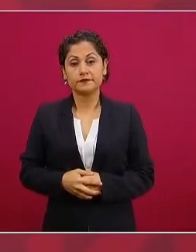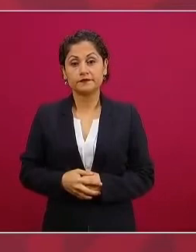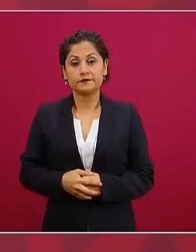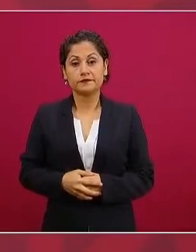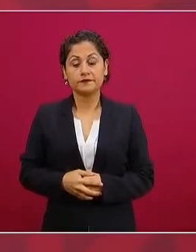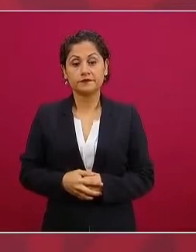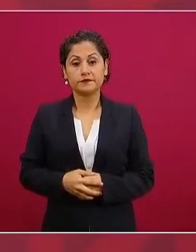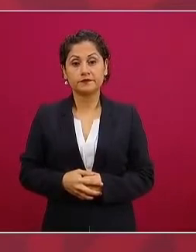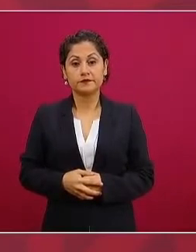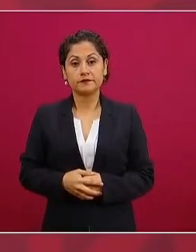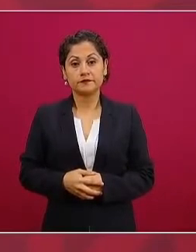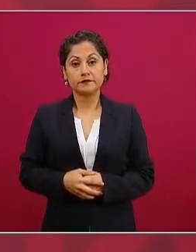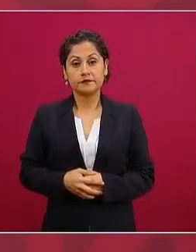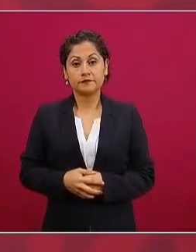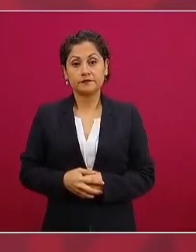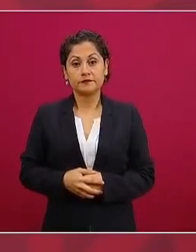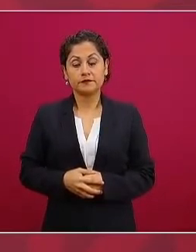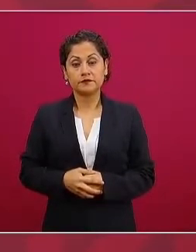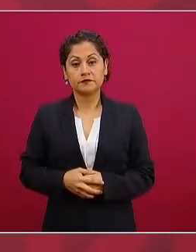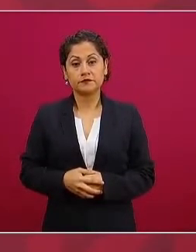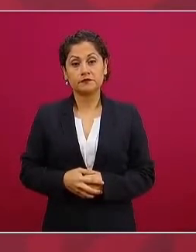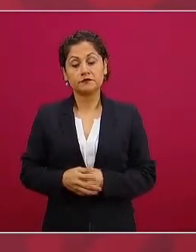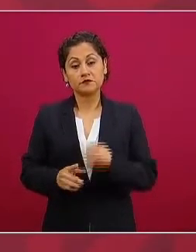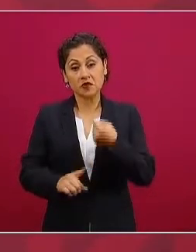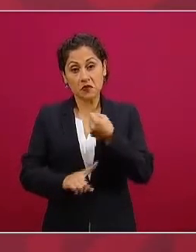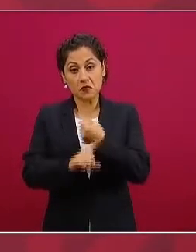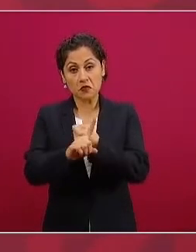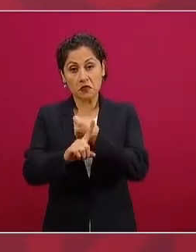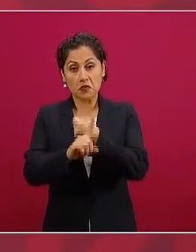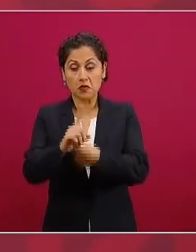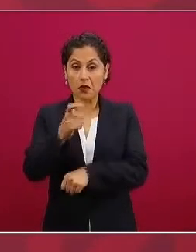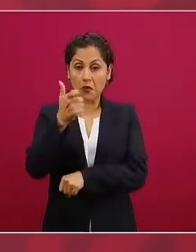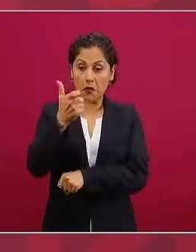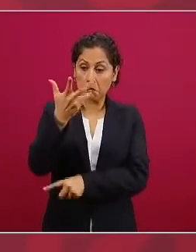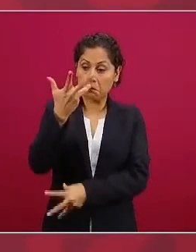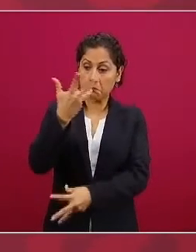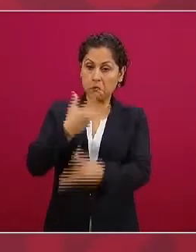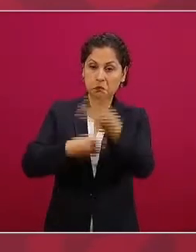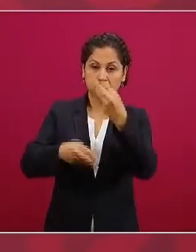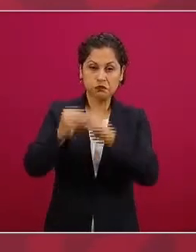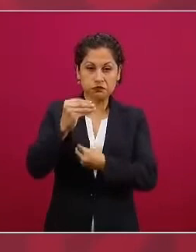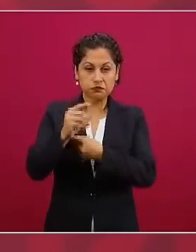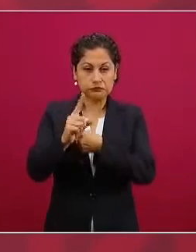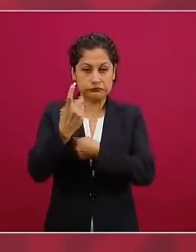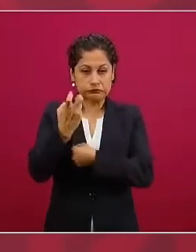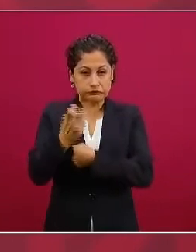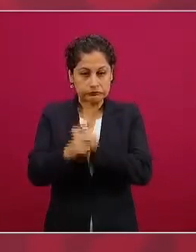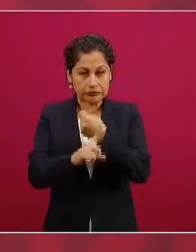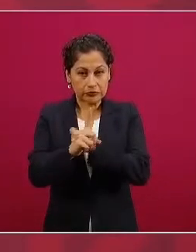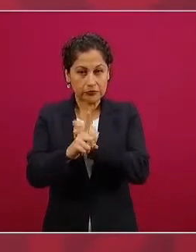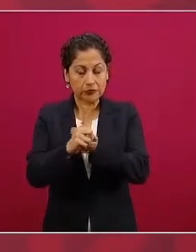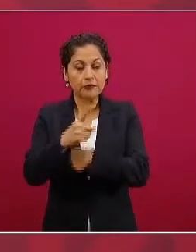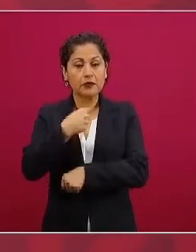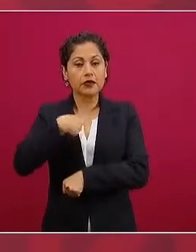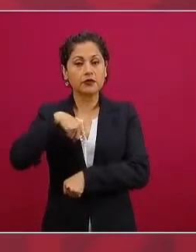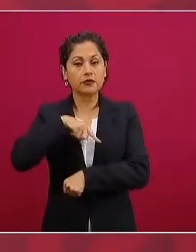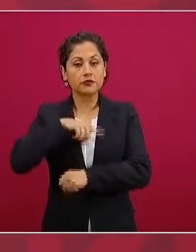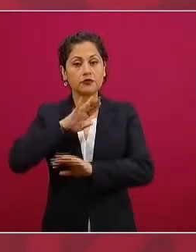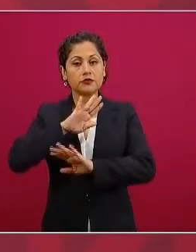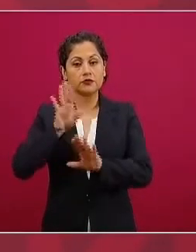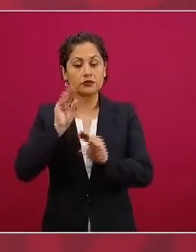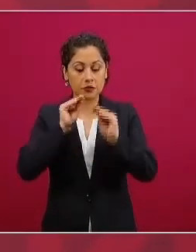la crisis económica que estamos ya